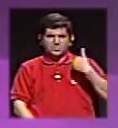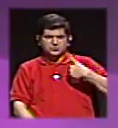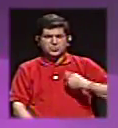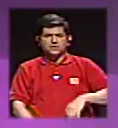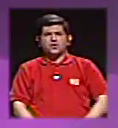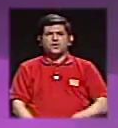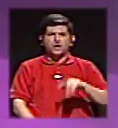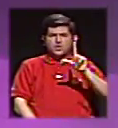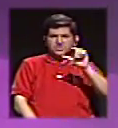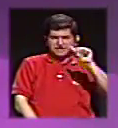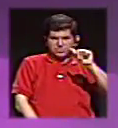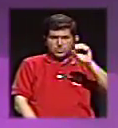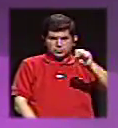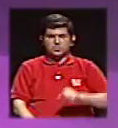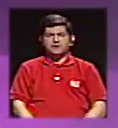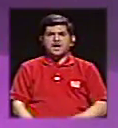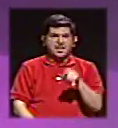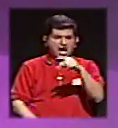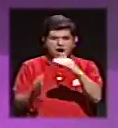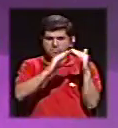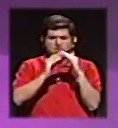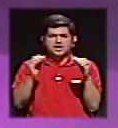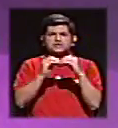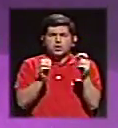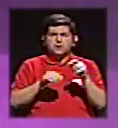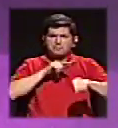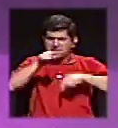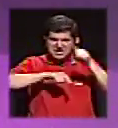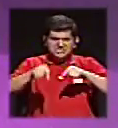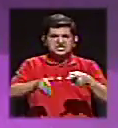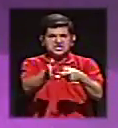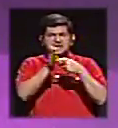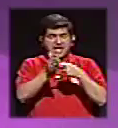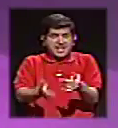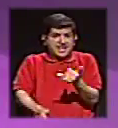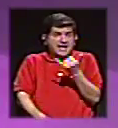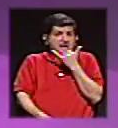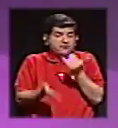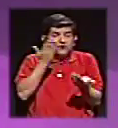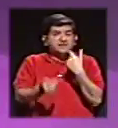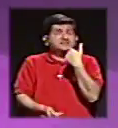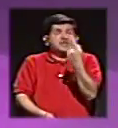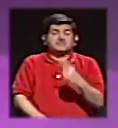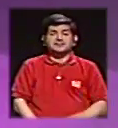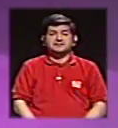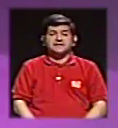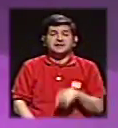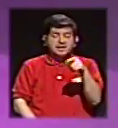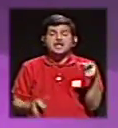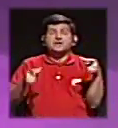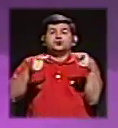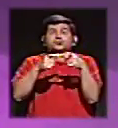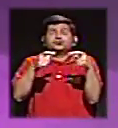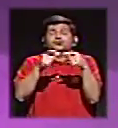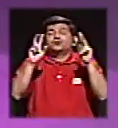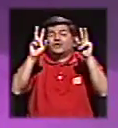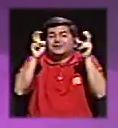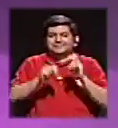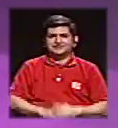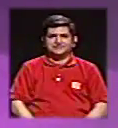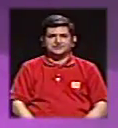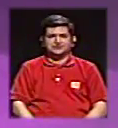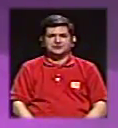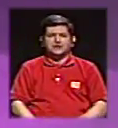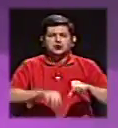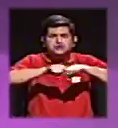dice, tenemos una ciudadanía más crítica, más exigente, y yo creo que su gran error fue decir, y conectada. Porque los